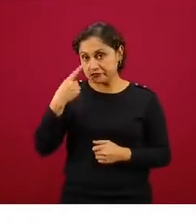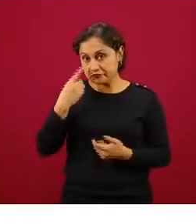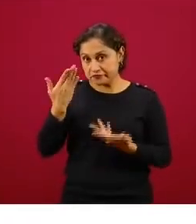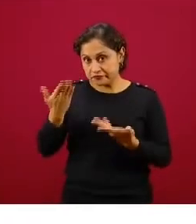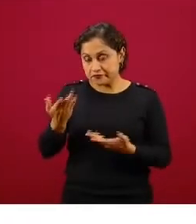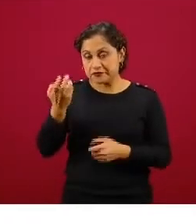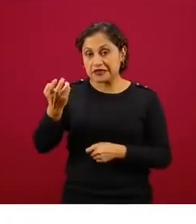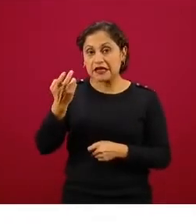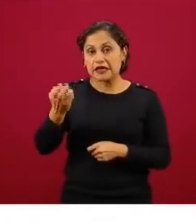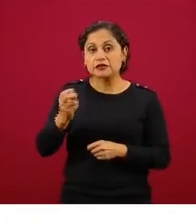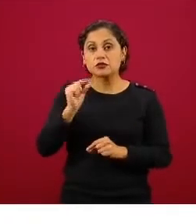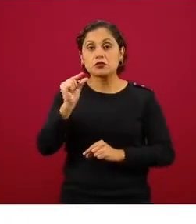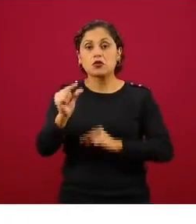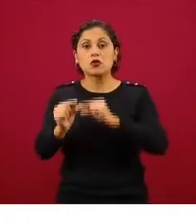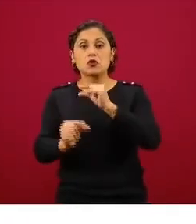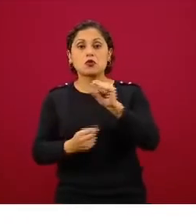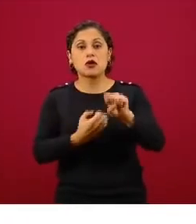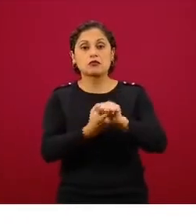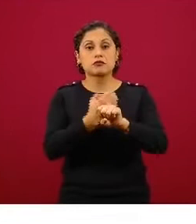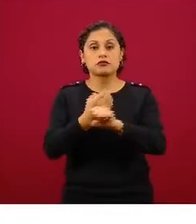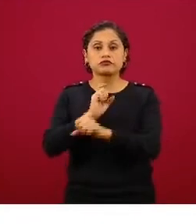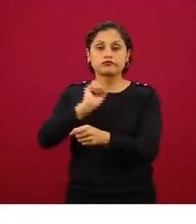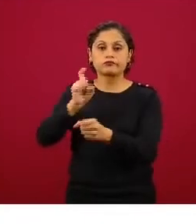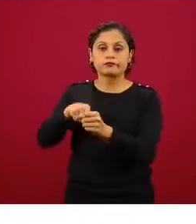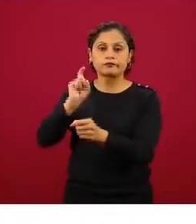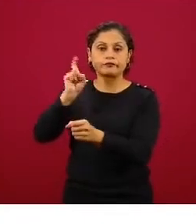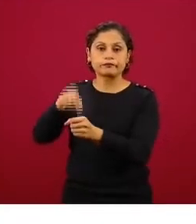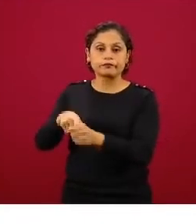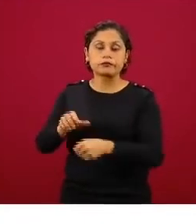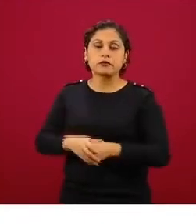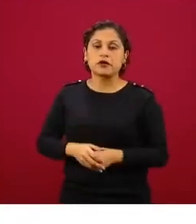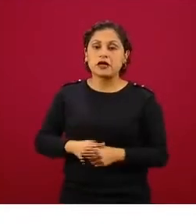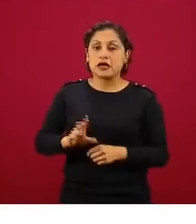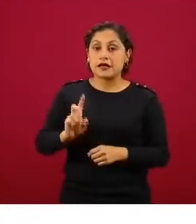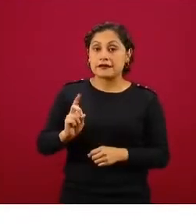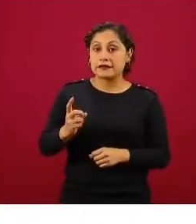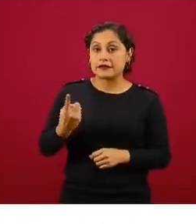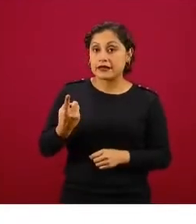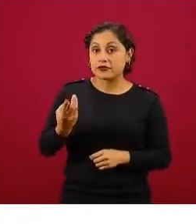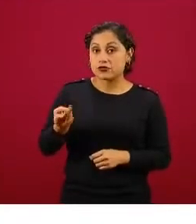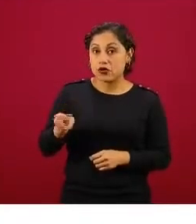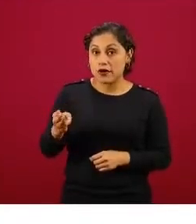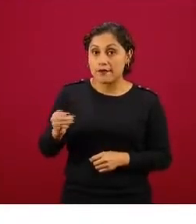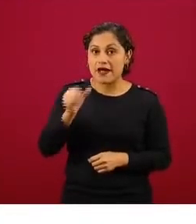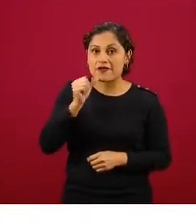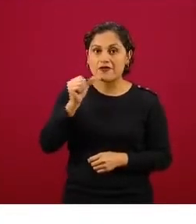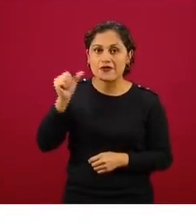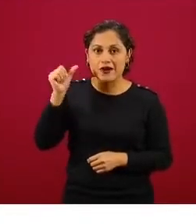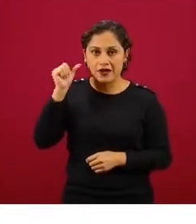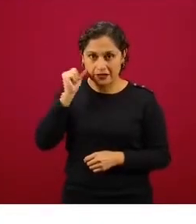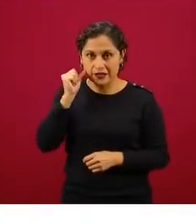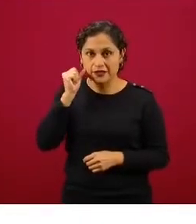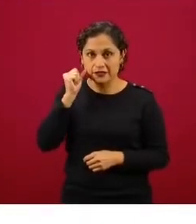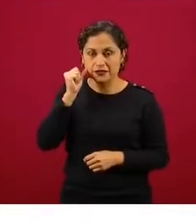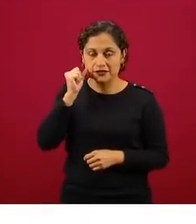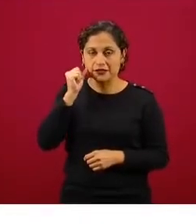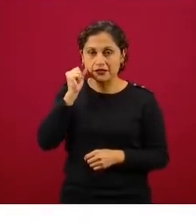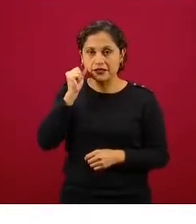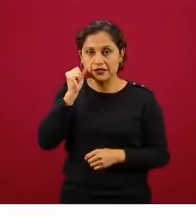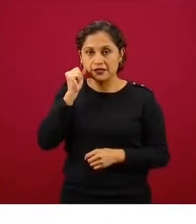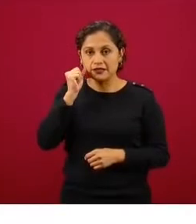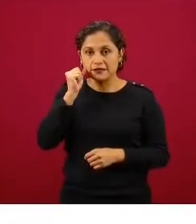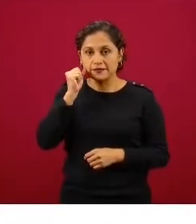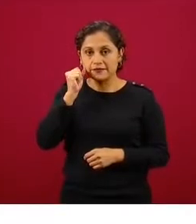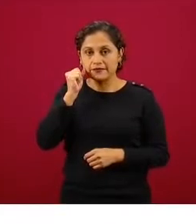lo han ido haciendo. Es interesante ver que el 31 de mayo, es decir, el día de ayer, pues ha sido el día